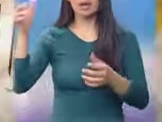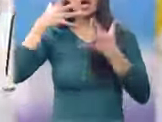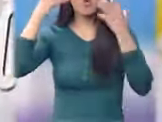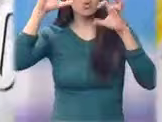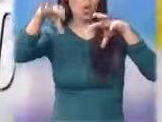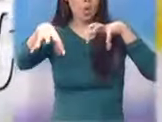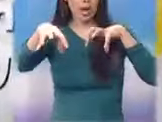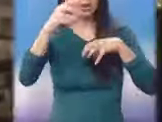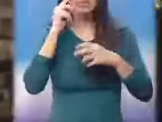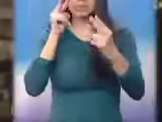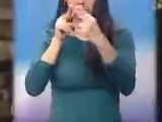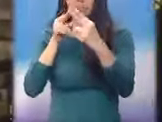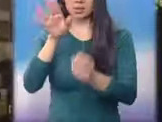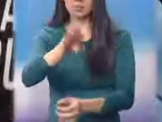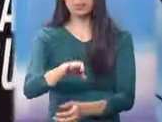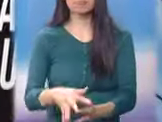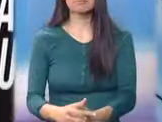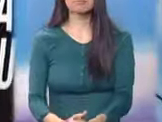La Aurora.